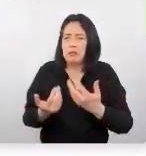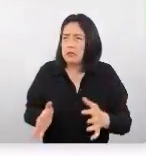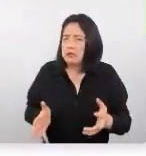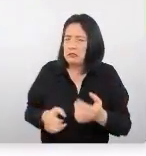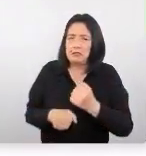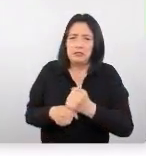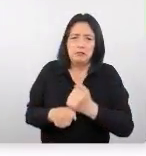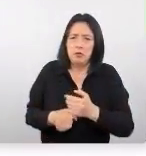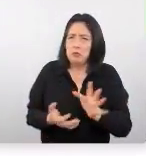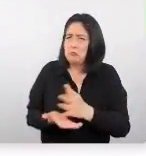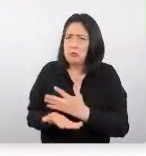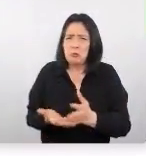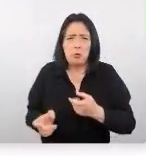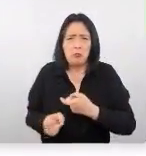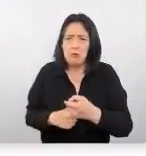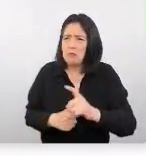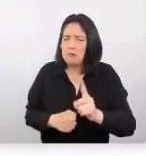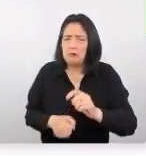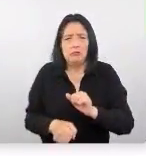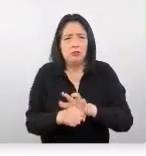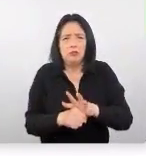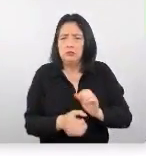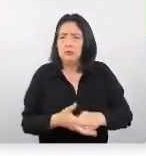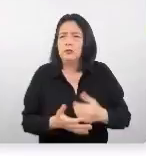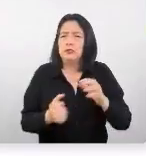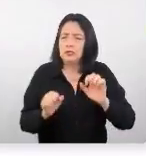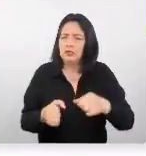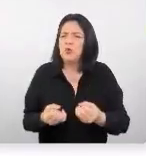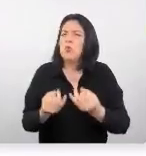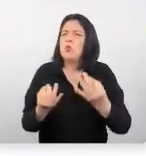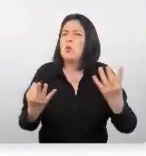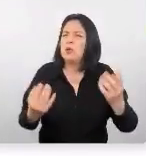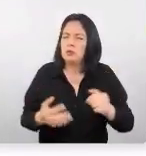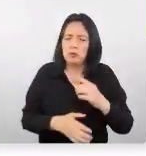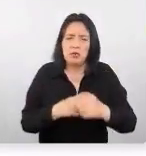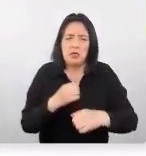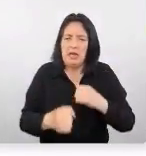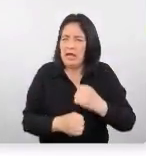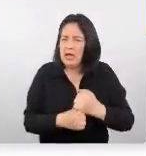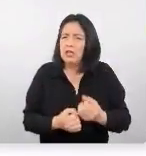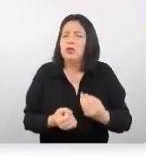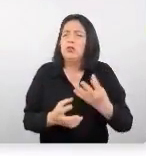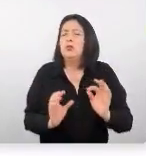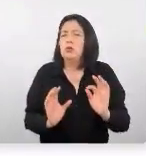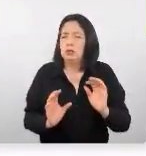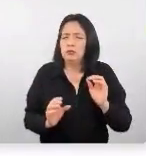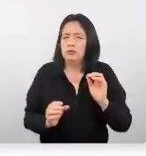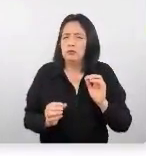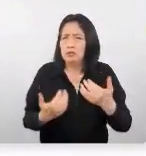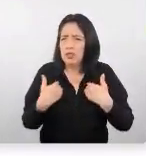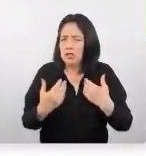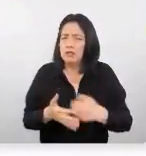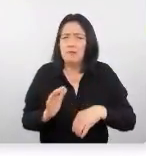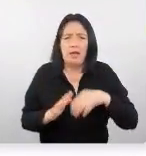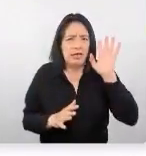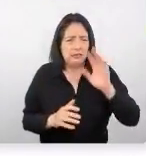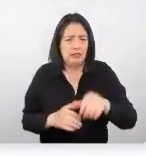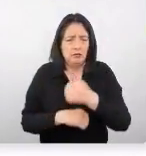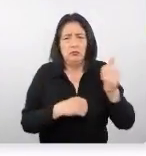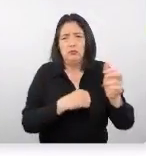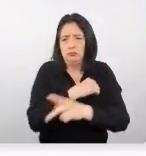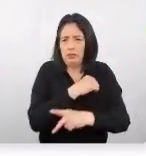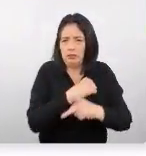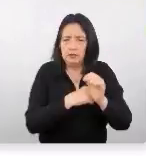afectada con la pandemia y tenemos un ingreso promedio anual per cápita mucho más amplio que otros países